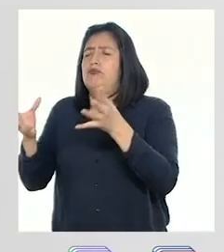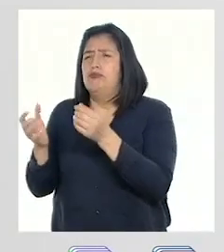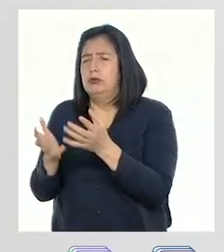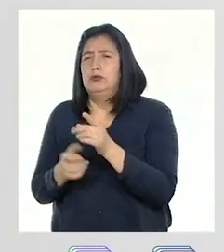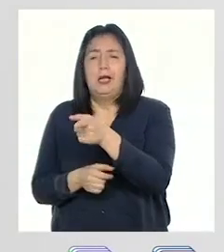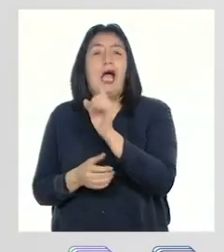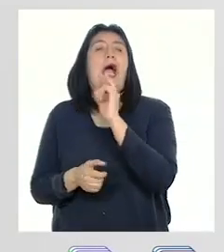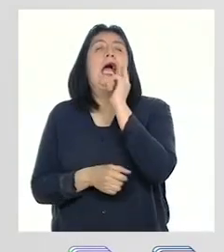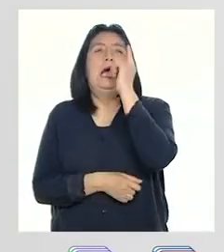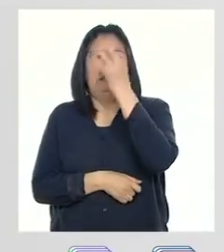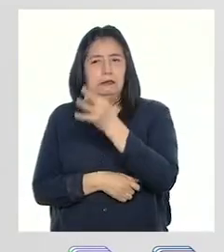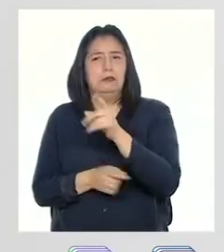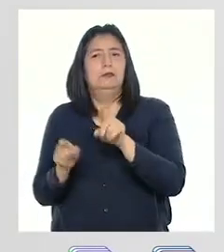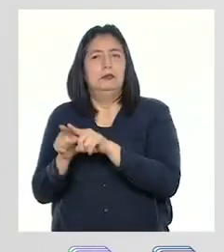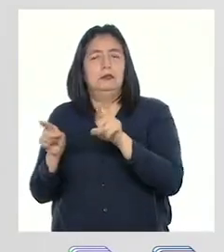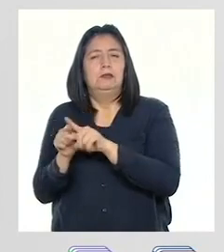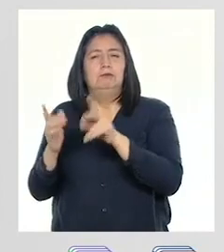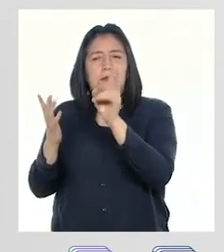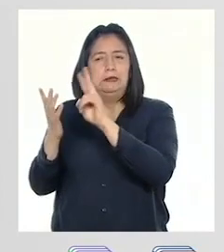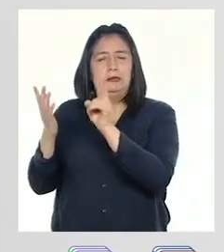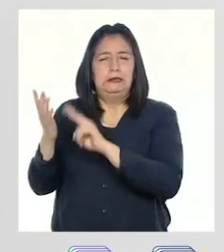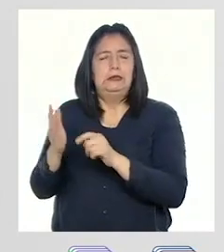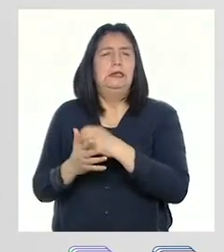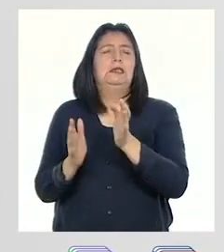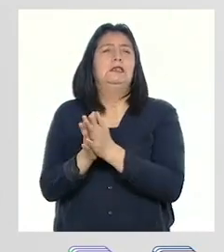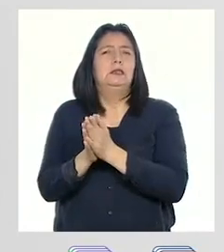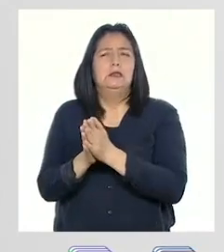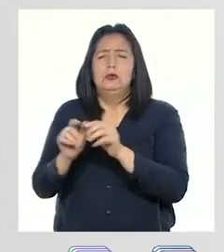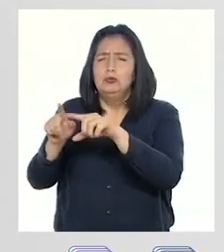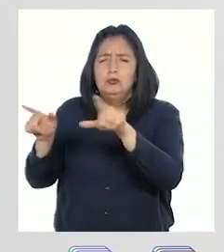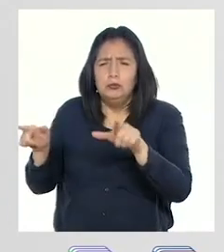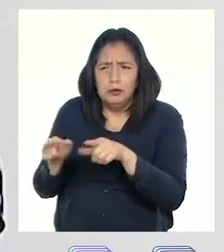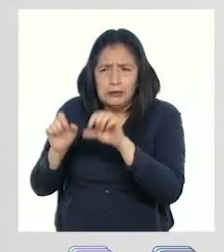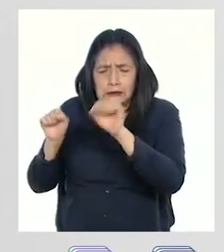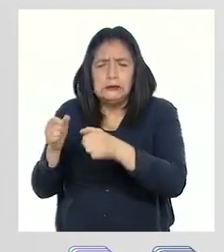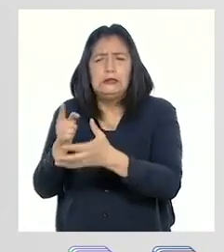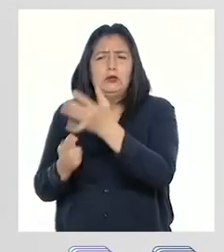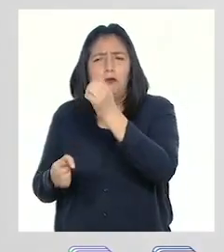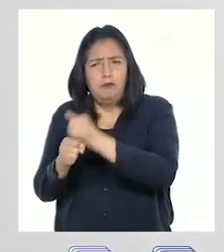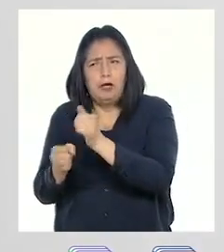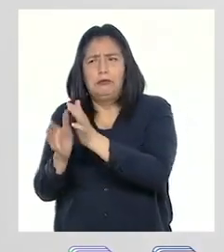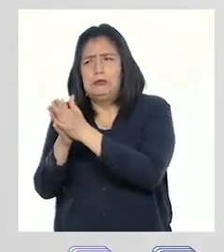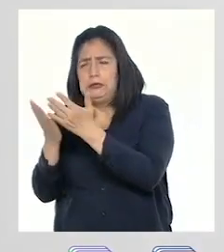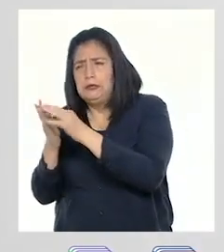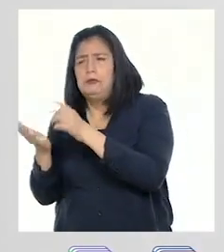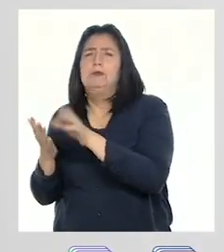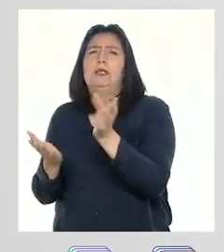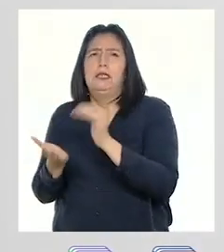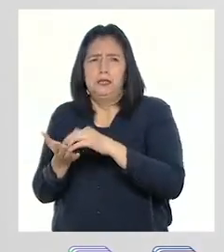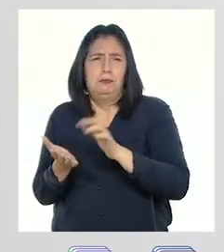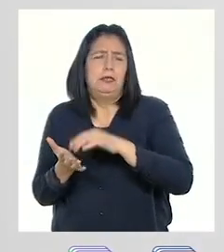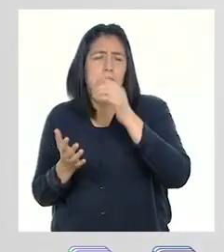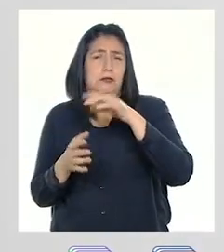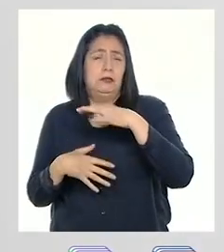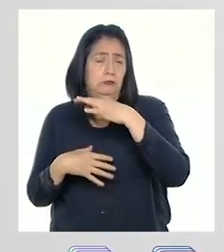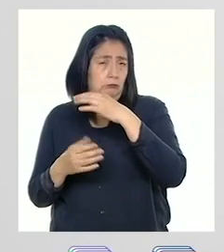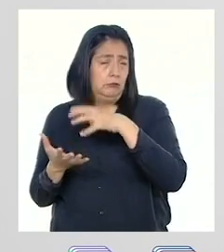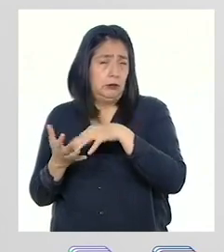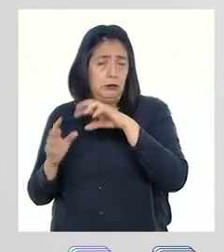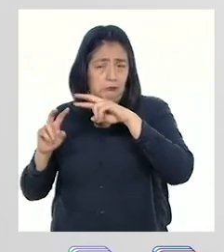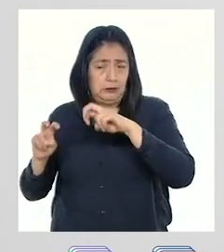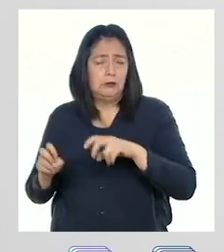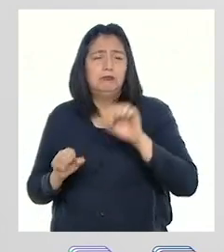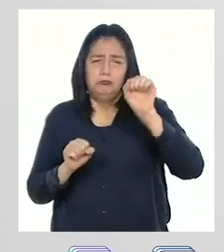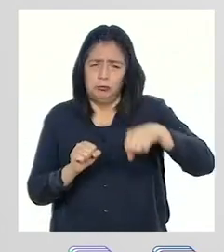Profesor, creo que también deberíamos leer información de fuentes confiables para enriquecer nuestra investigación. Muy bien, Pati. Pongámoslo